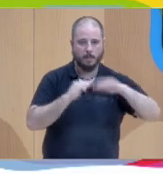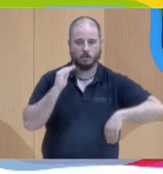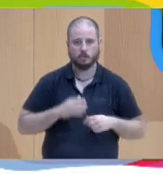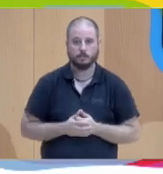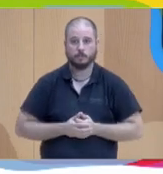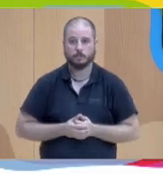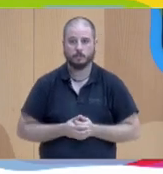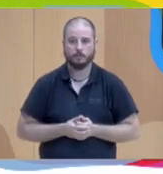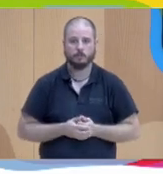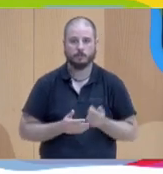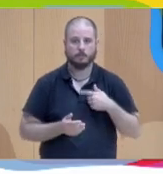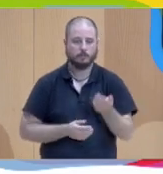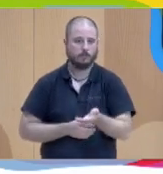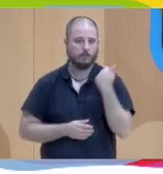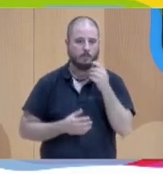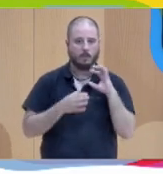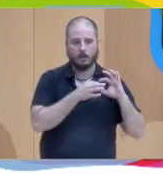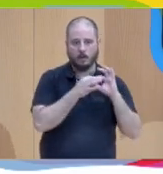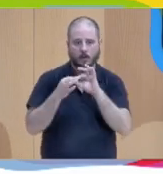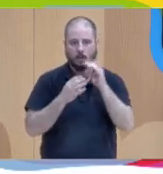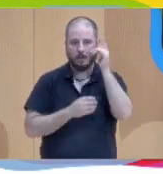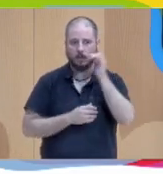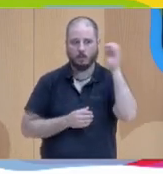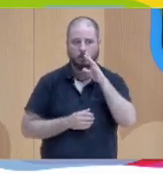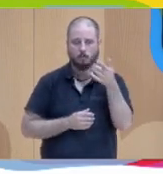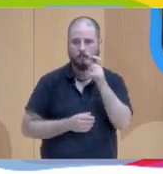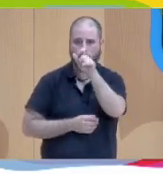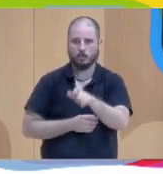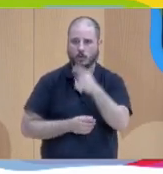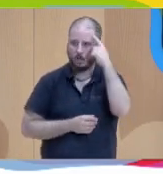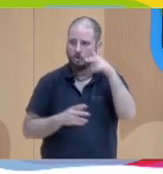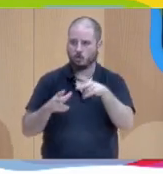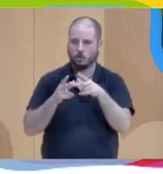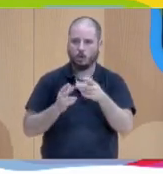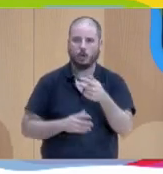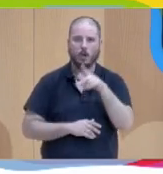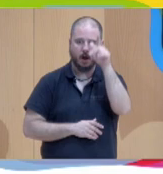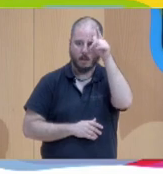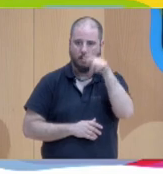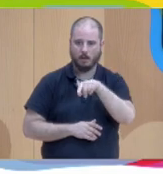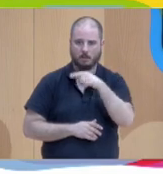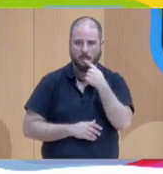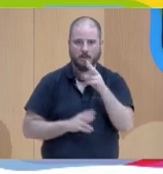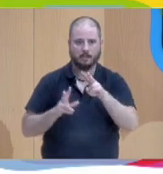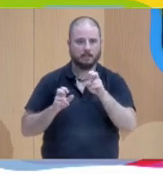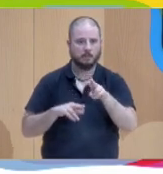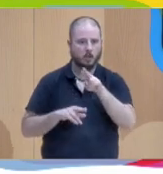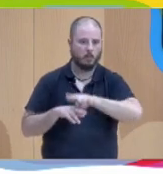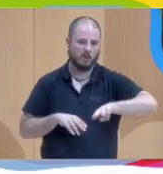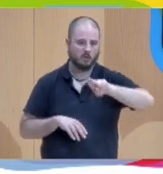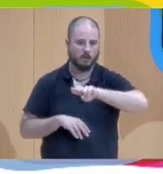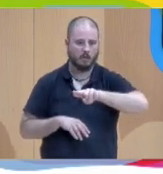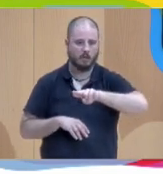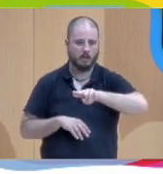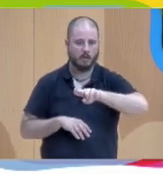Yo relacionaba mucho lo dialógico con un concepto de un sociólogo alemán que se llama Harman Rosa que habla de la resonancia y él defiende relaciones,